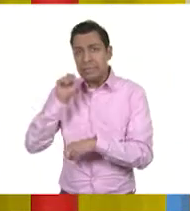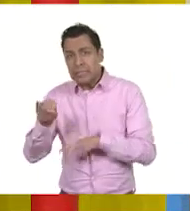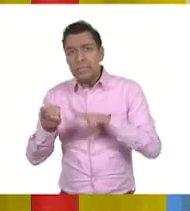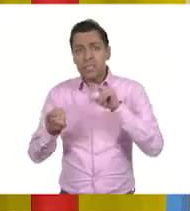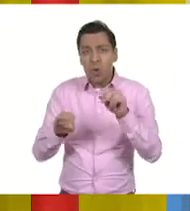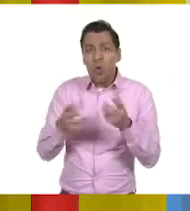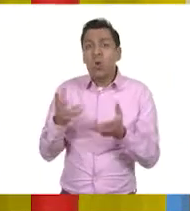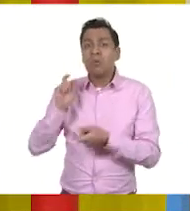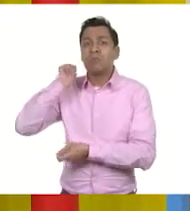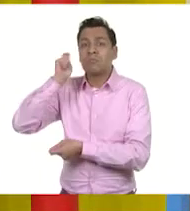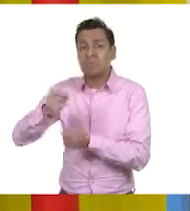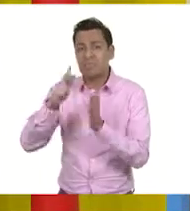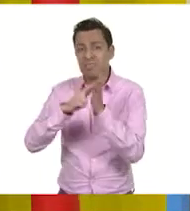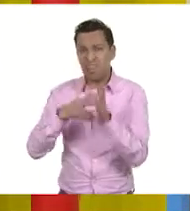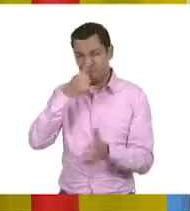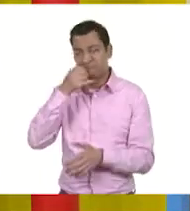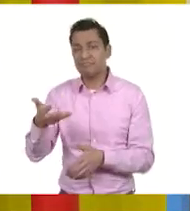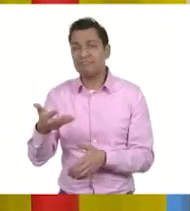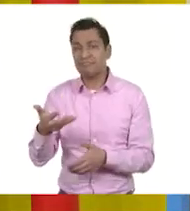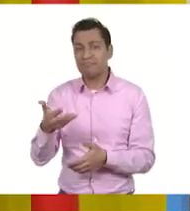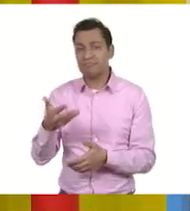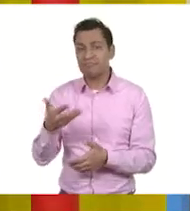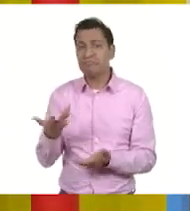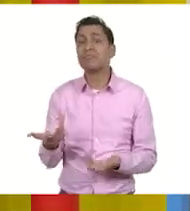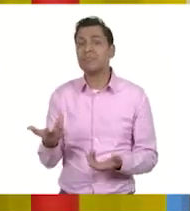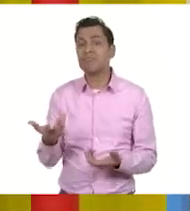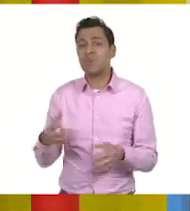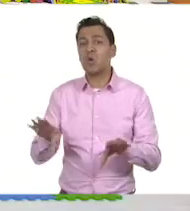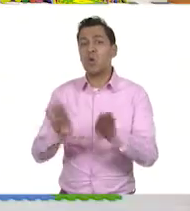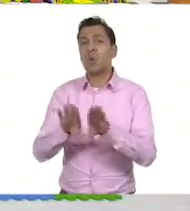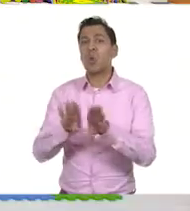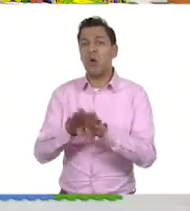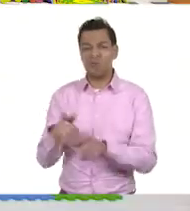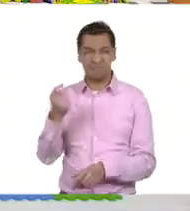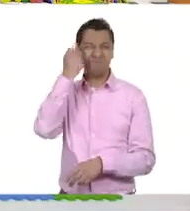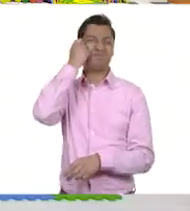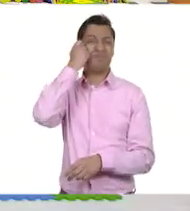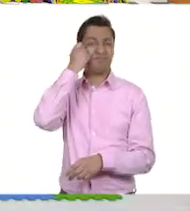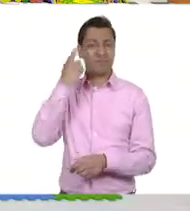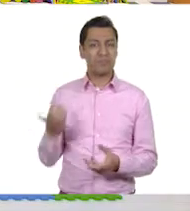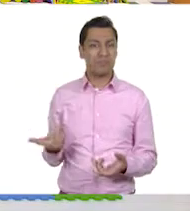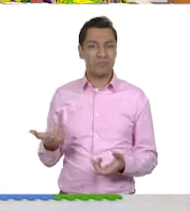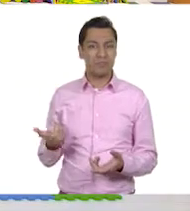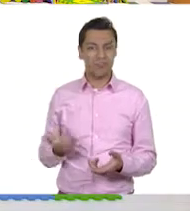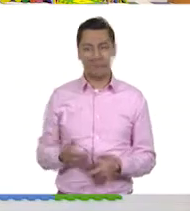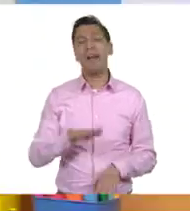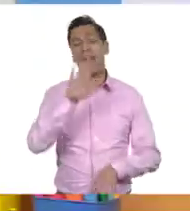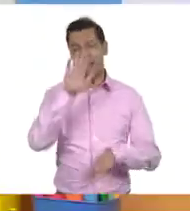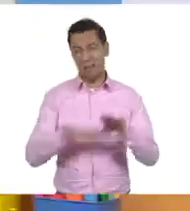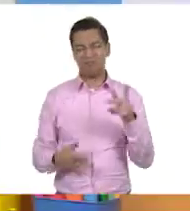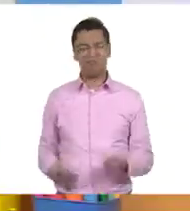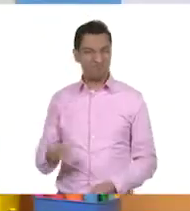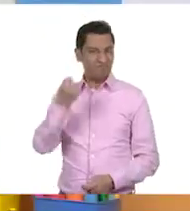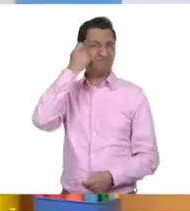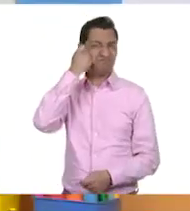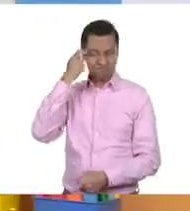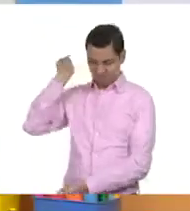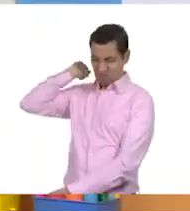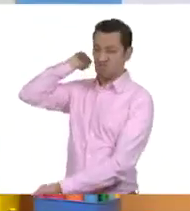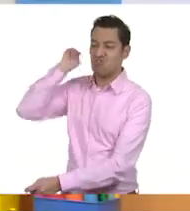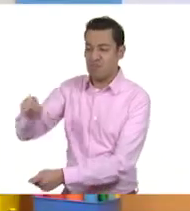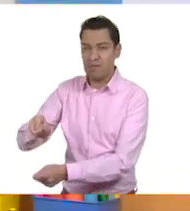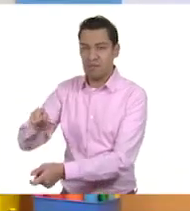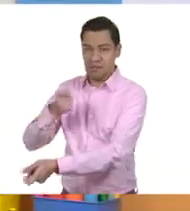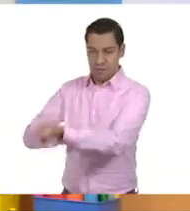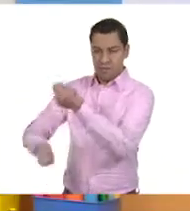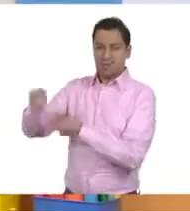seguir las reglas y pesca 20? Yo creo que desafortunadamente sí pasa. Pero afortunadamente